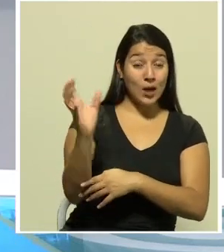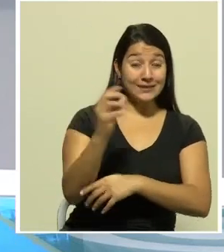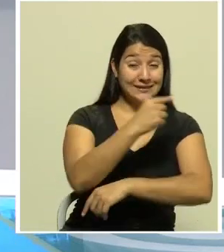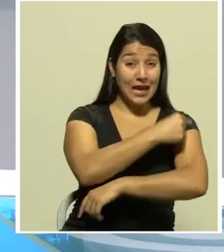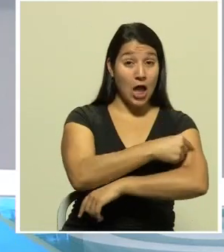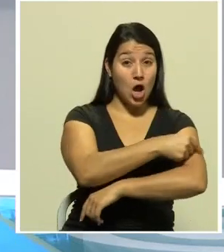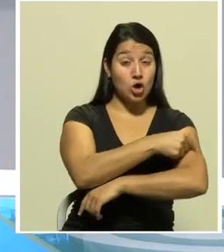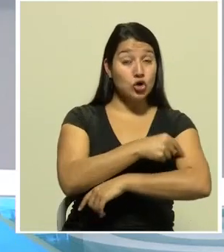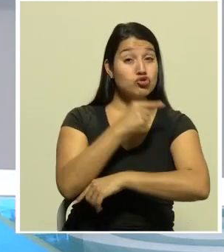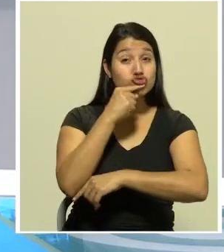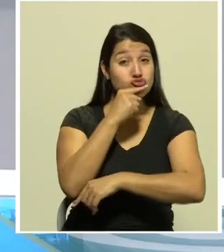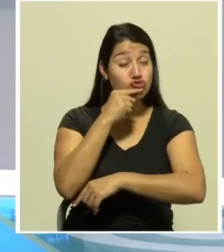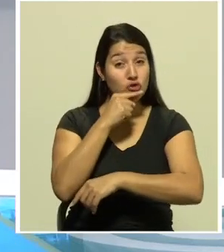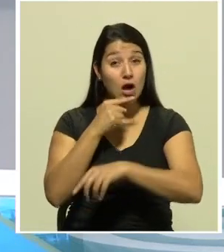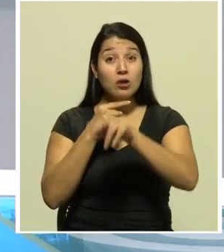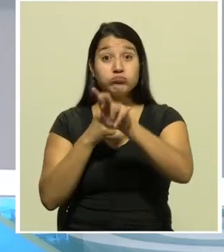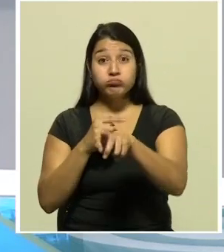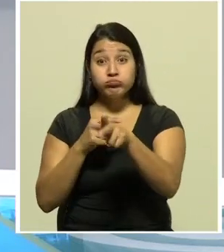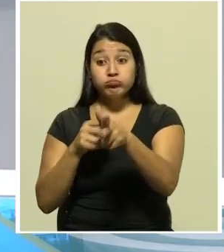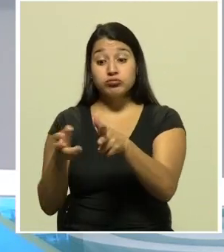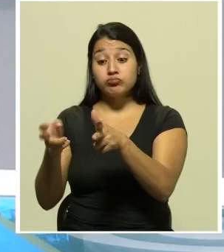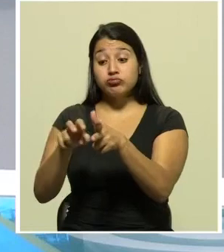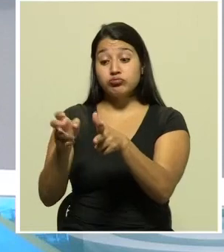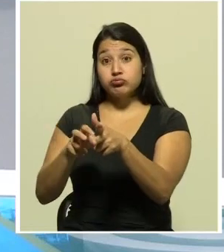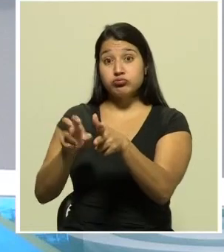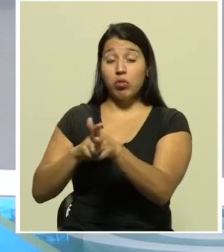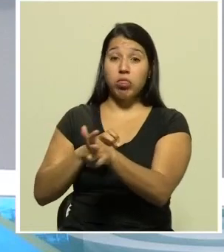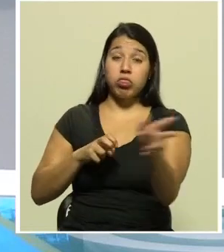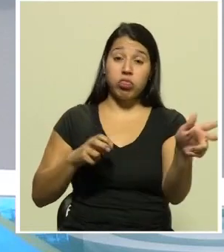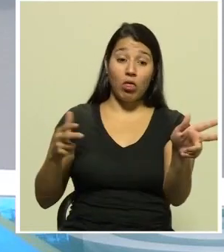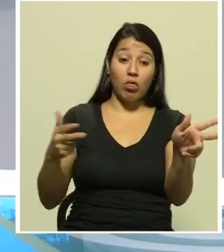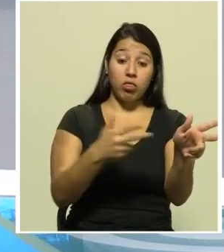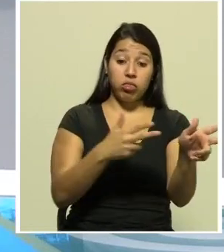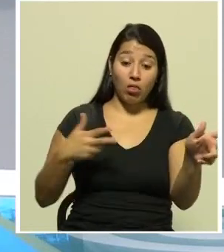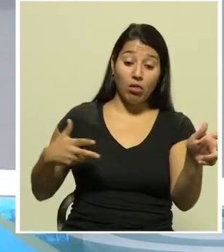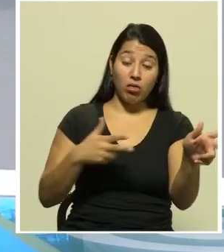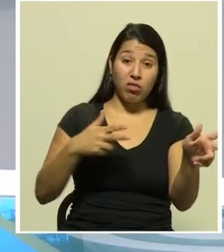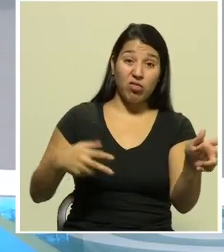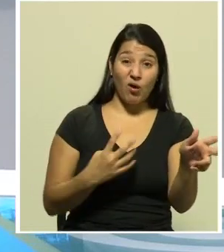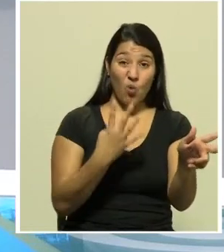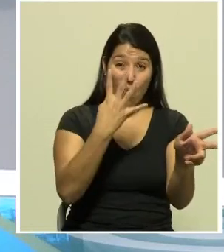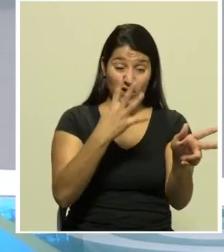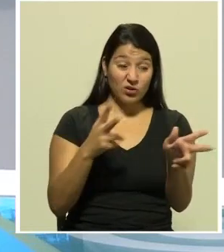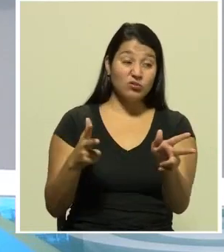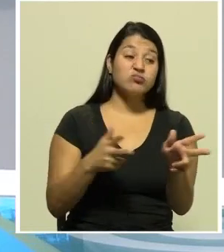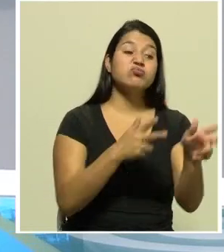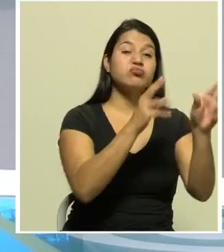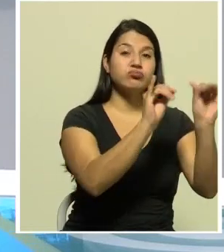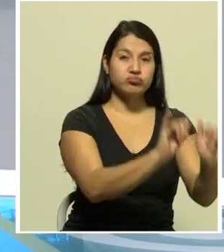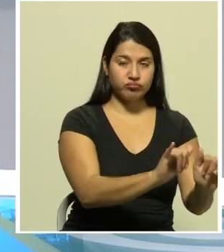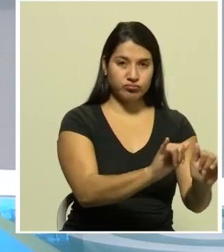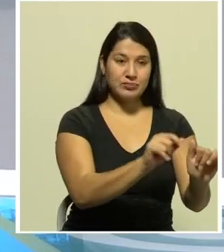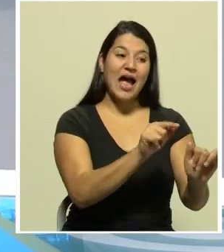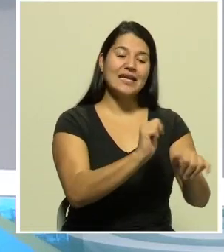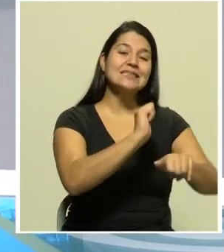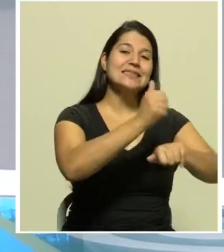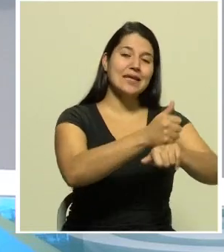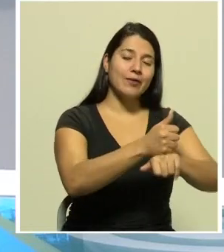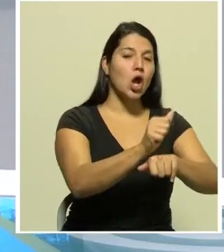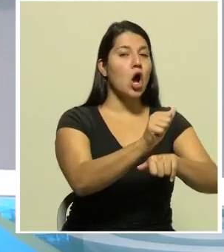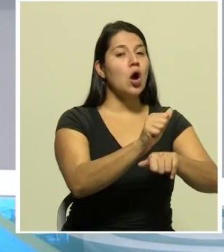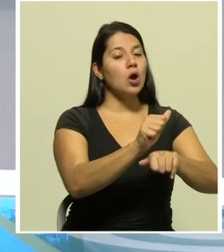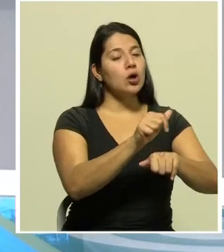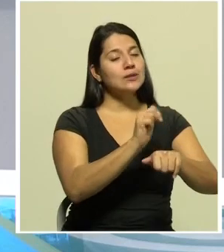de Los Ángeles de San Ramón, en donde el Ministerio de Salud tiene instalado ahora un albergue para personas